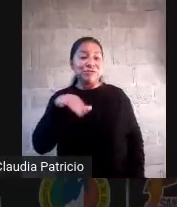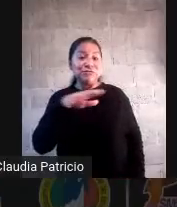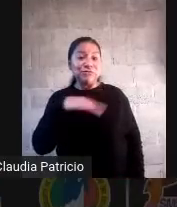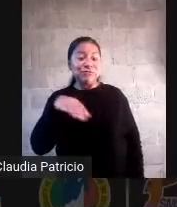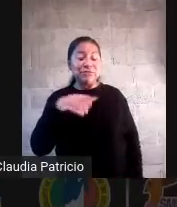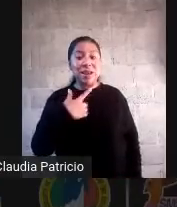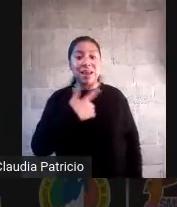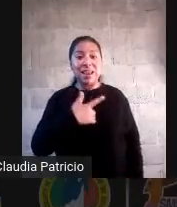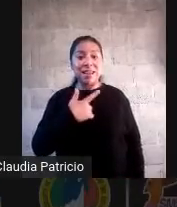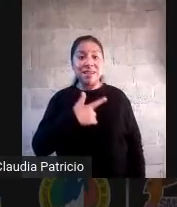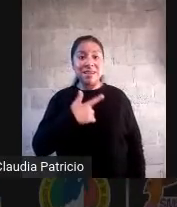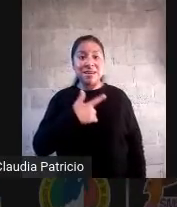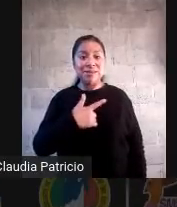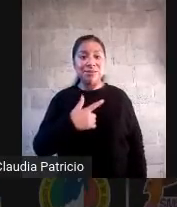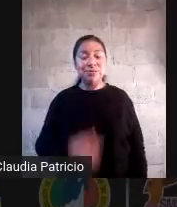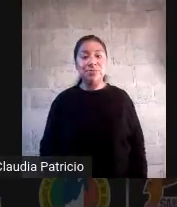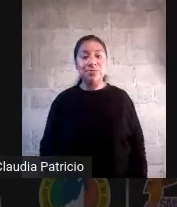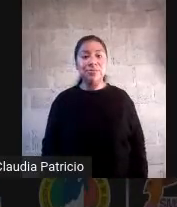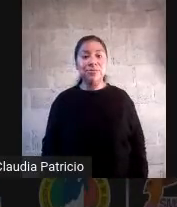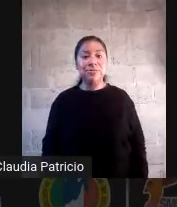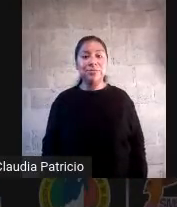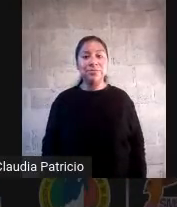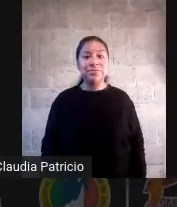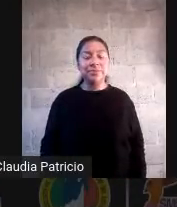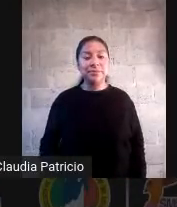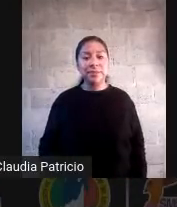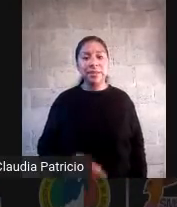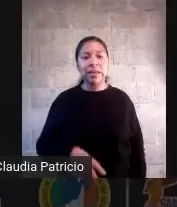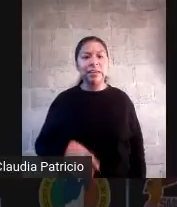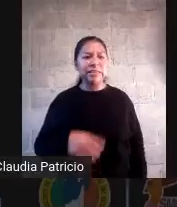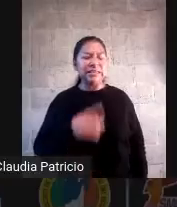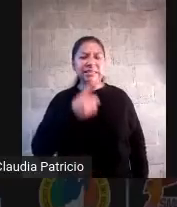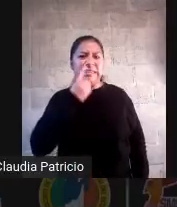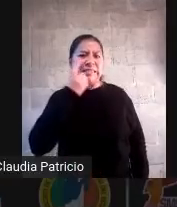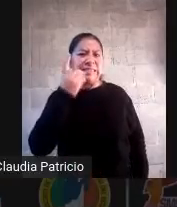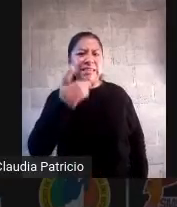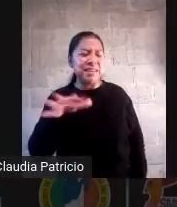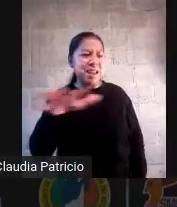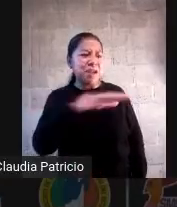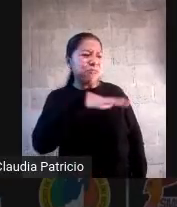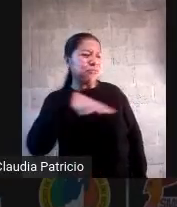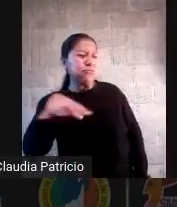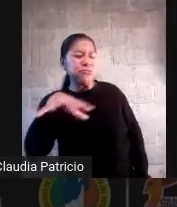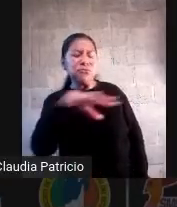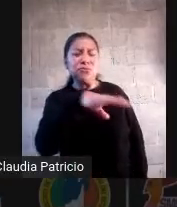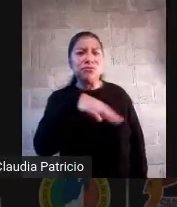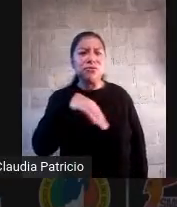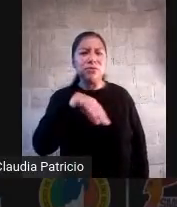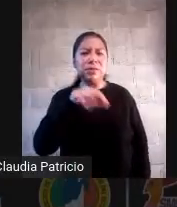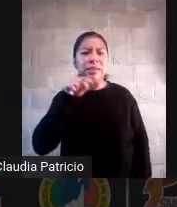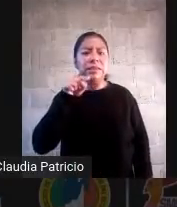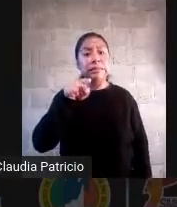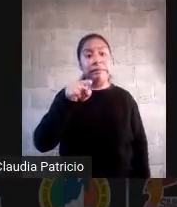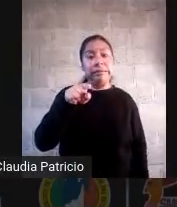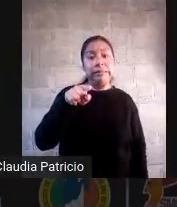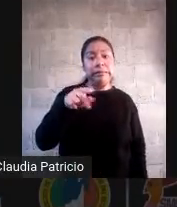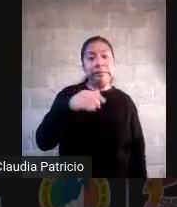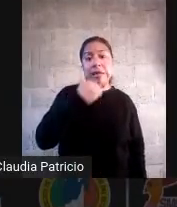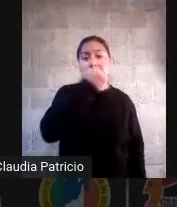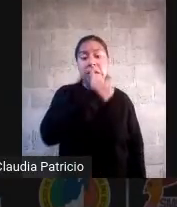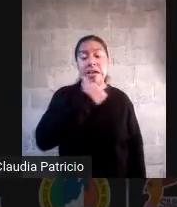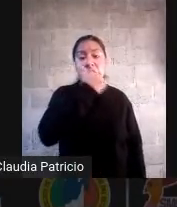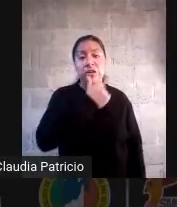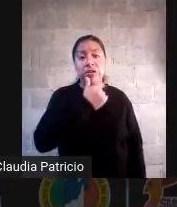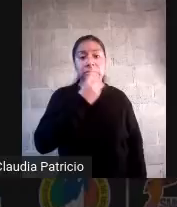exprese aquello que le da curiosidad por conocer por saber por profundizar a veces son cosas que a nosotros ni